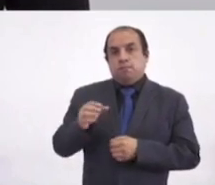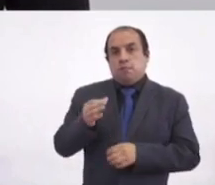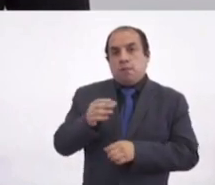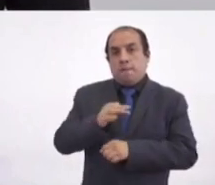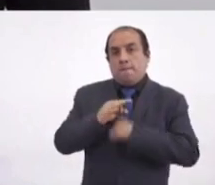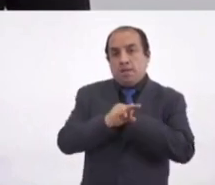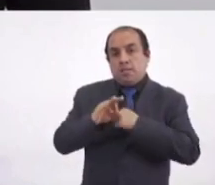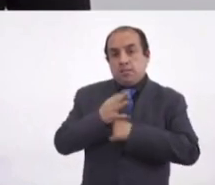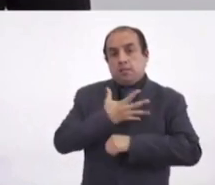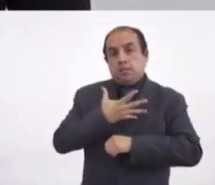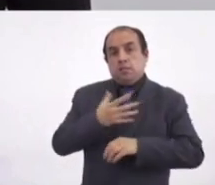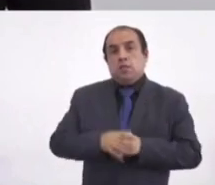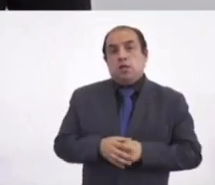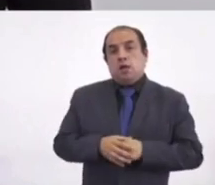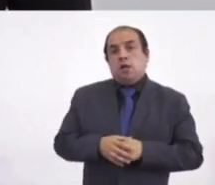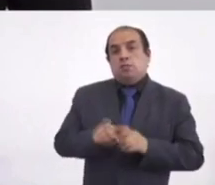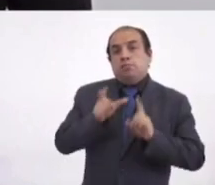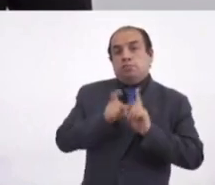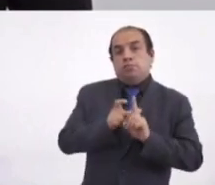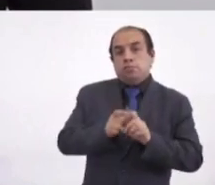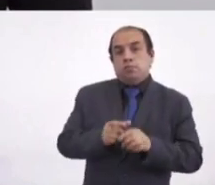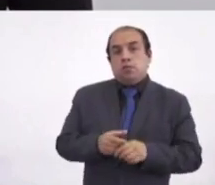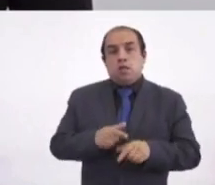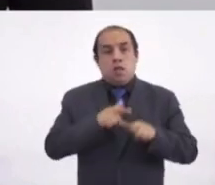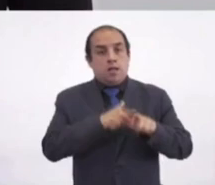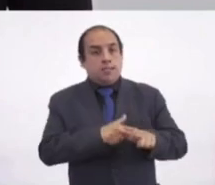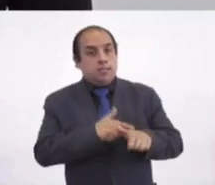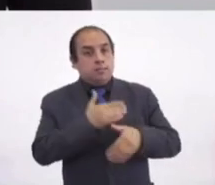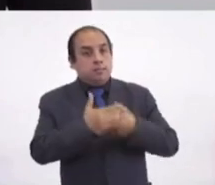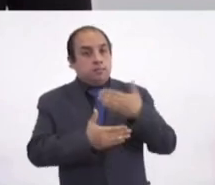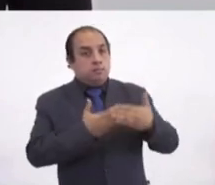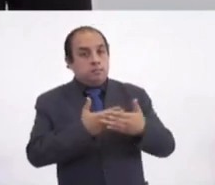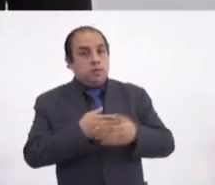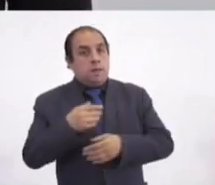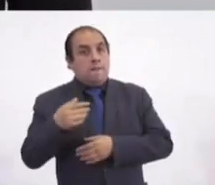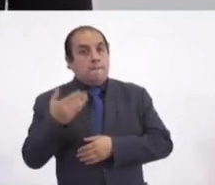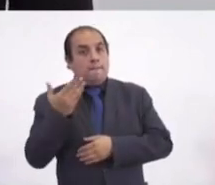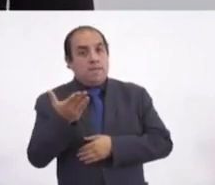Entonces, ese es el siguiente paso, pedir el desafuero. Así es.